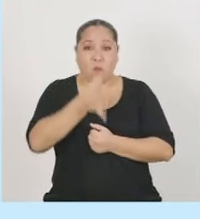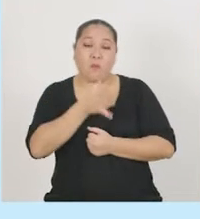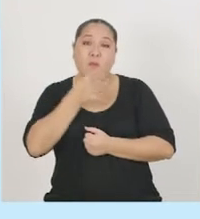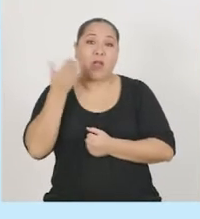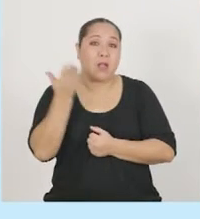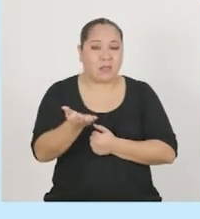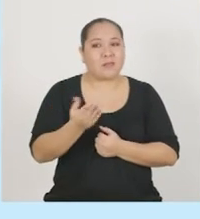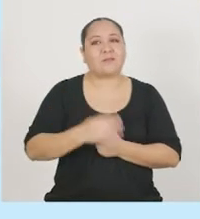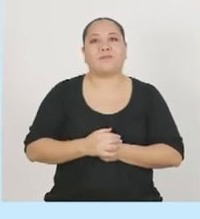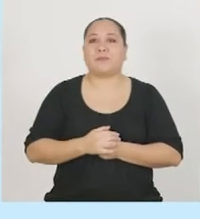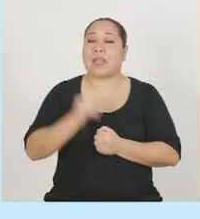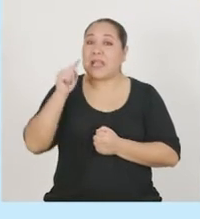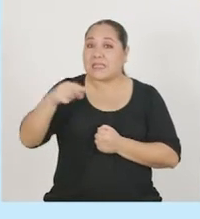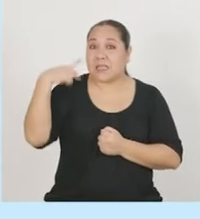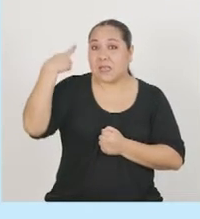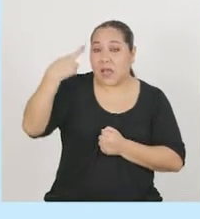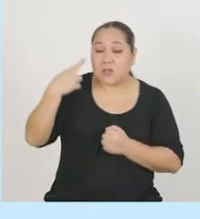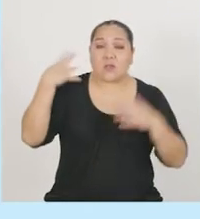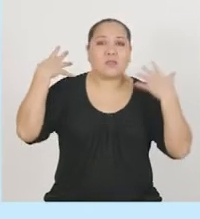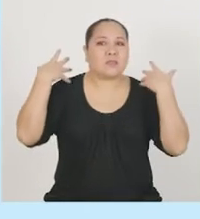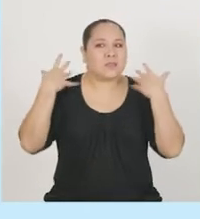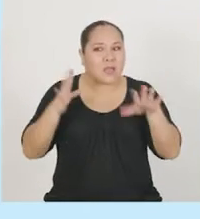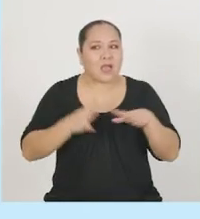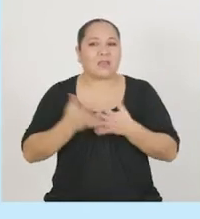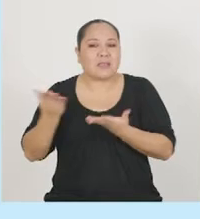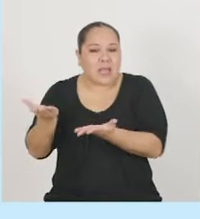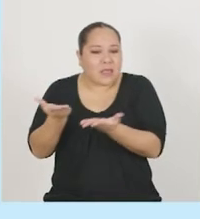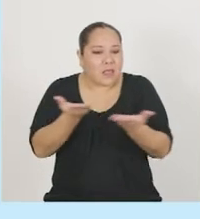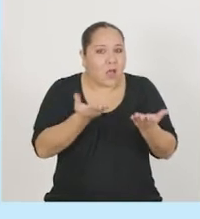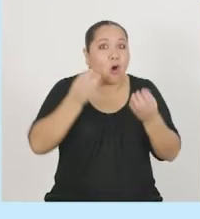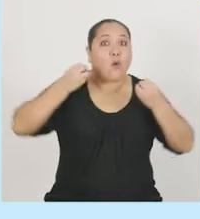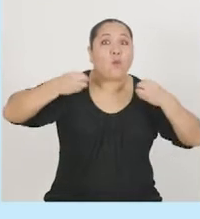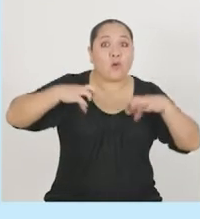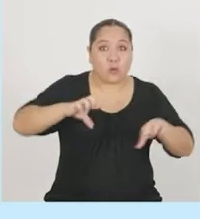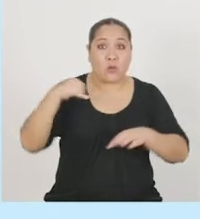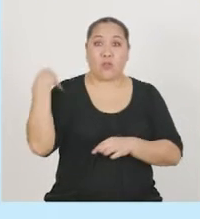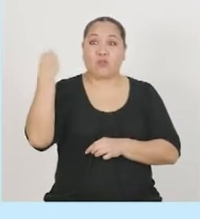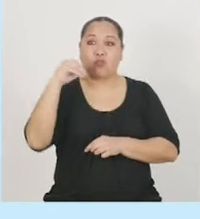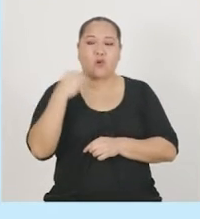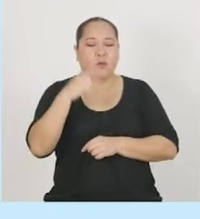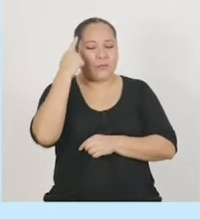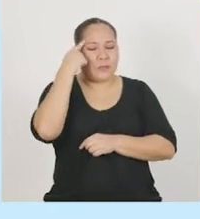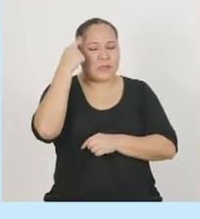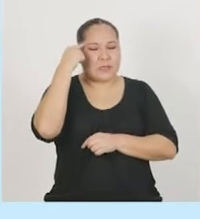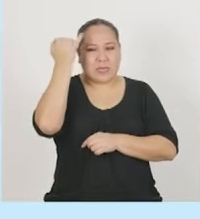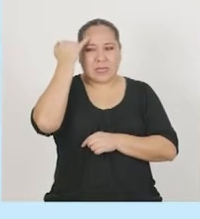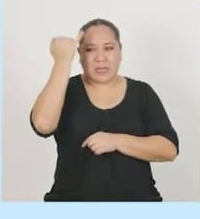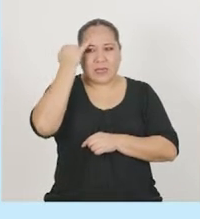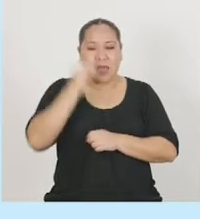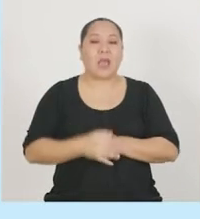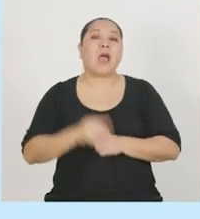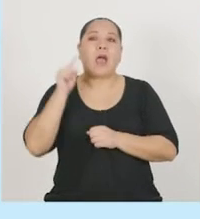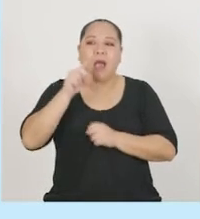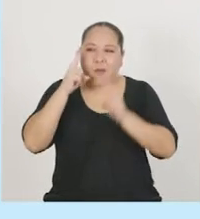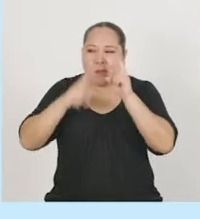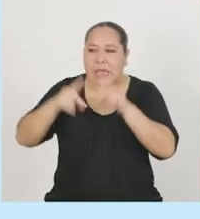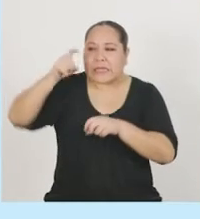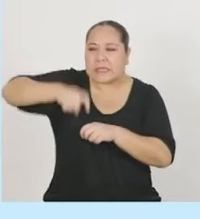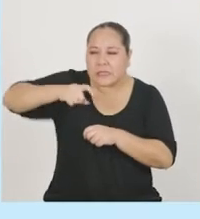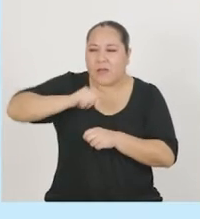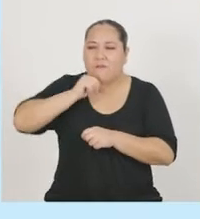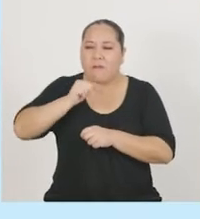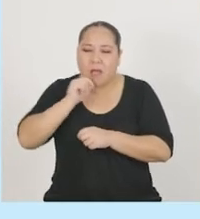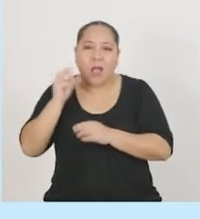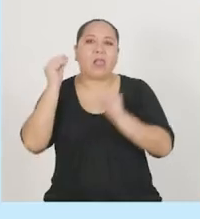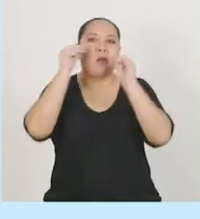se ha tomado como una oportunidad para que los jóvenes tomen con iniciativa esa necesidad que había de problemática en el pueblo para